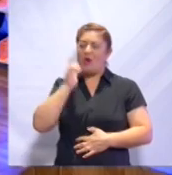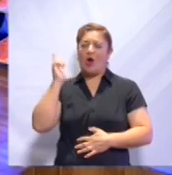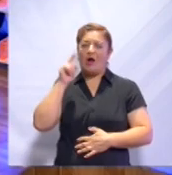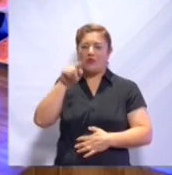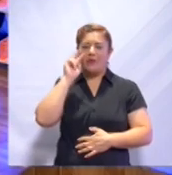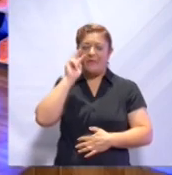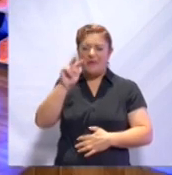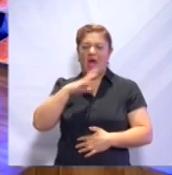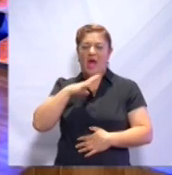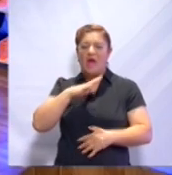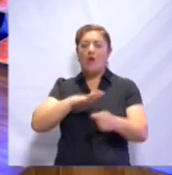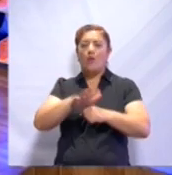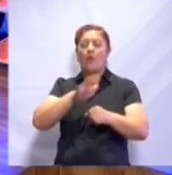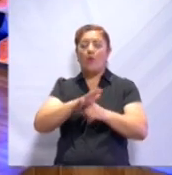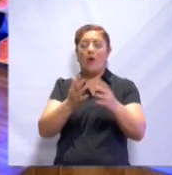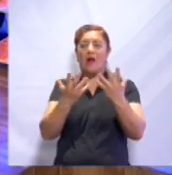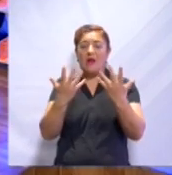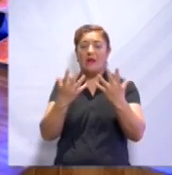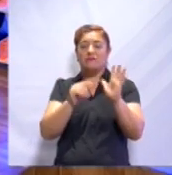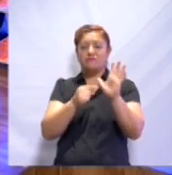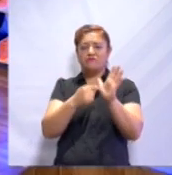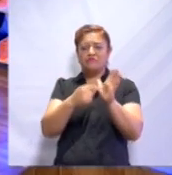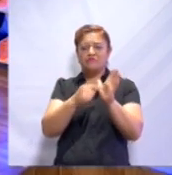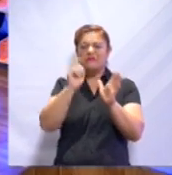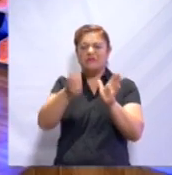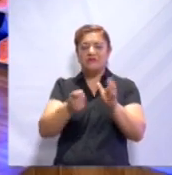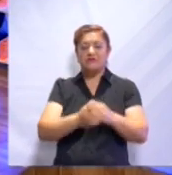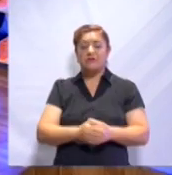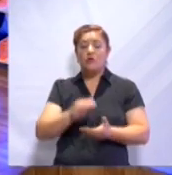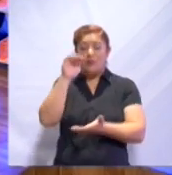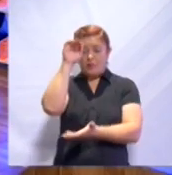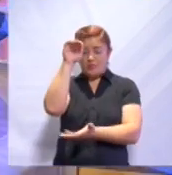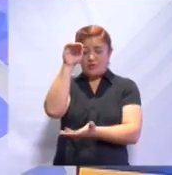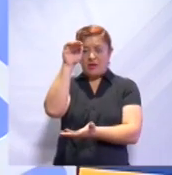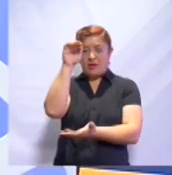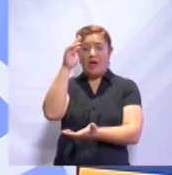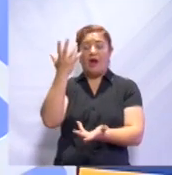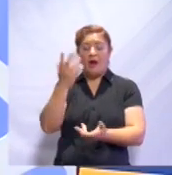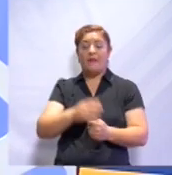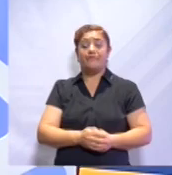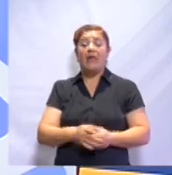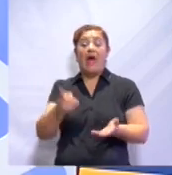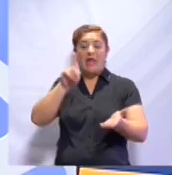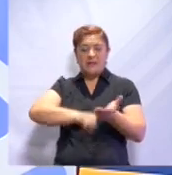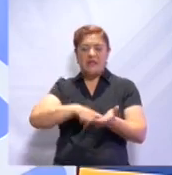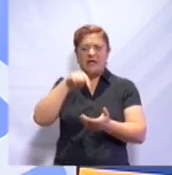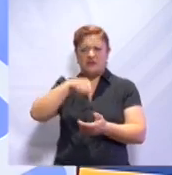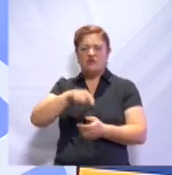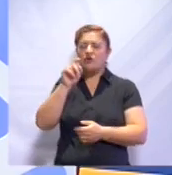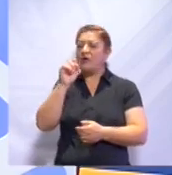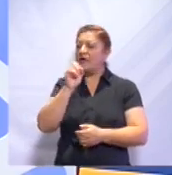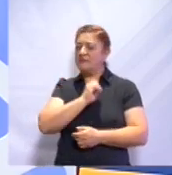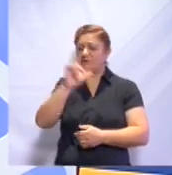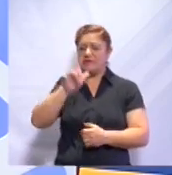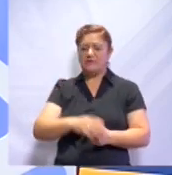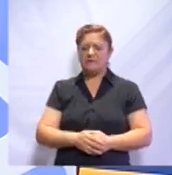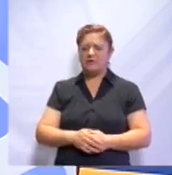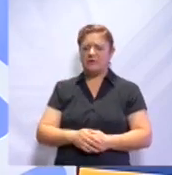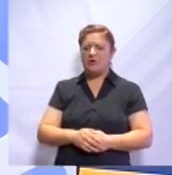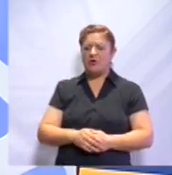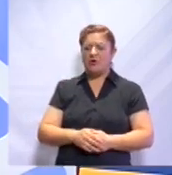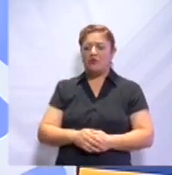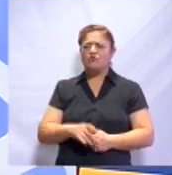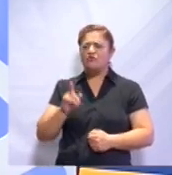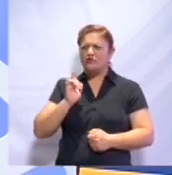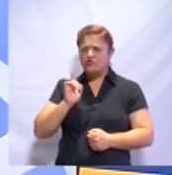qué es lo que tengo en mis manos. Es una botella, pero dentro, dentro hay algo muy especial. Nico, ¿tú tienes alguna idea de